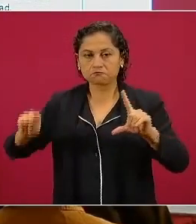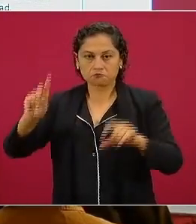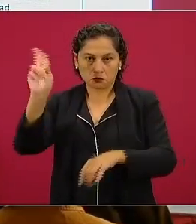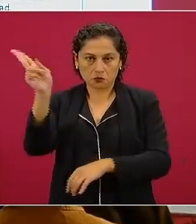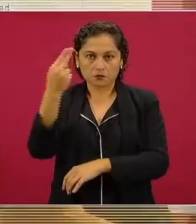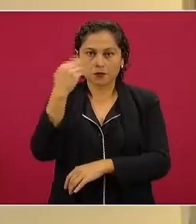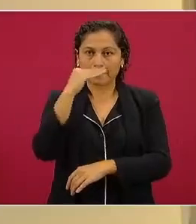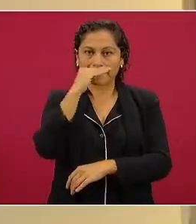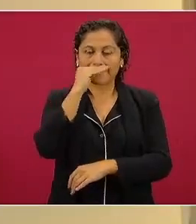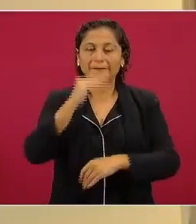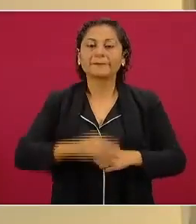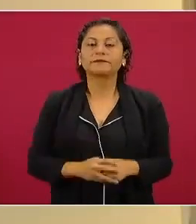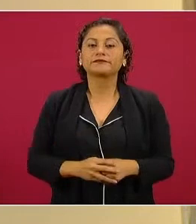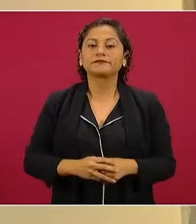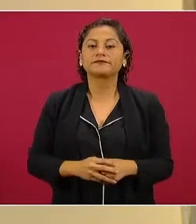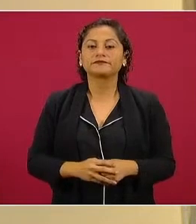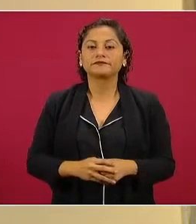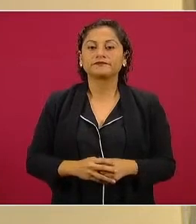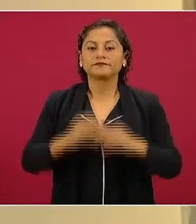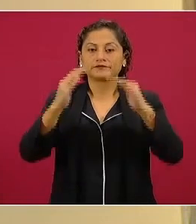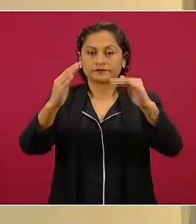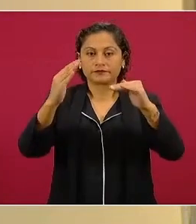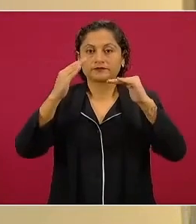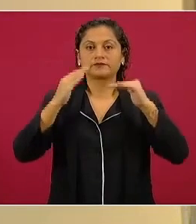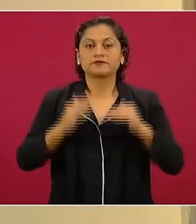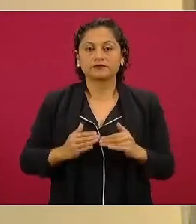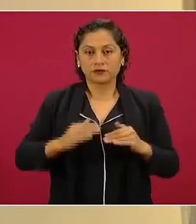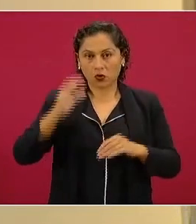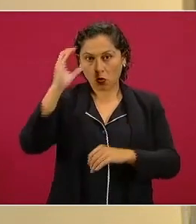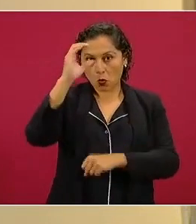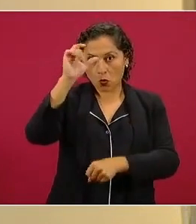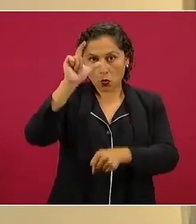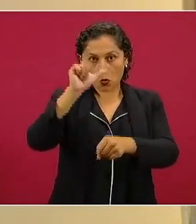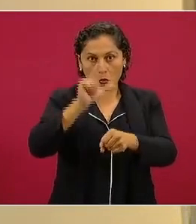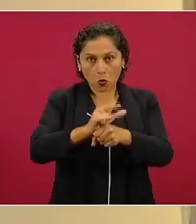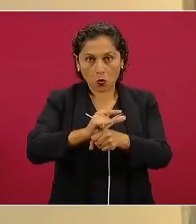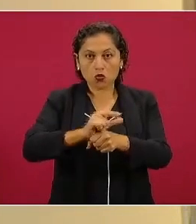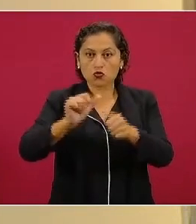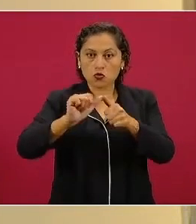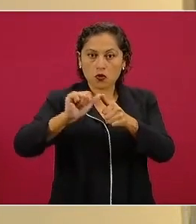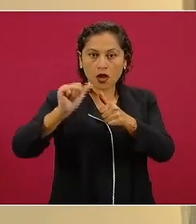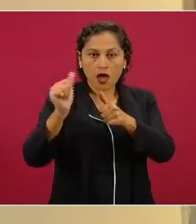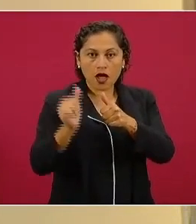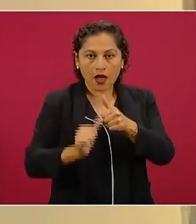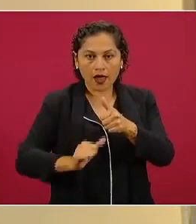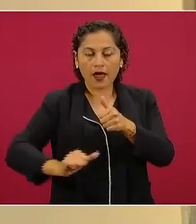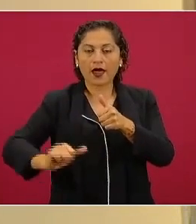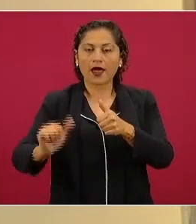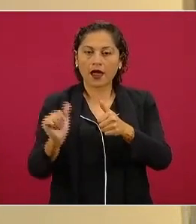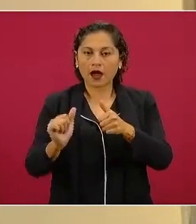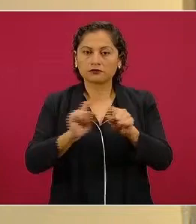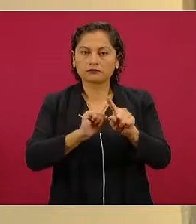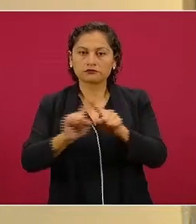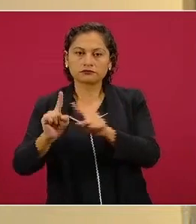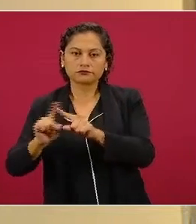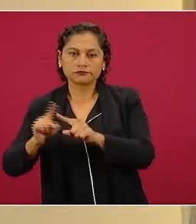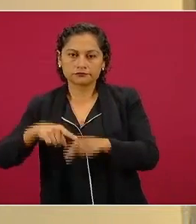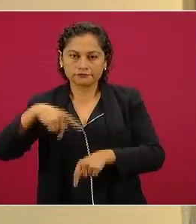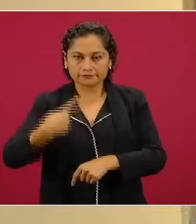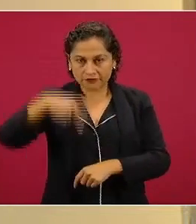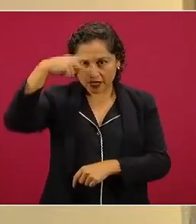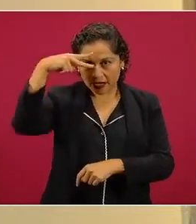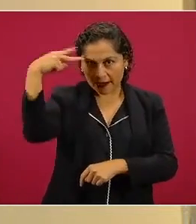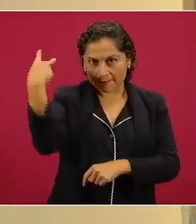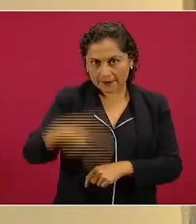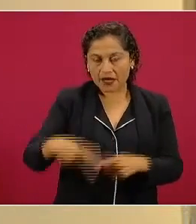se protegerá el patrimonio cultural de México, formación artística y se apoyará a creadores y promotores